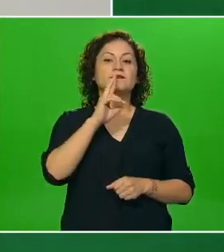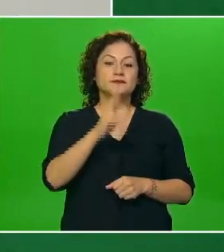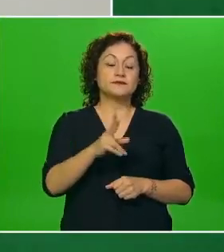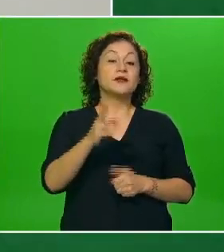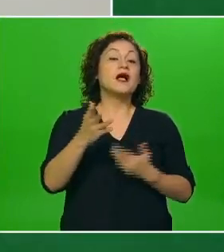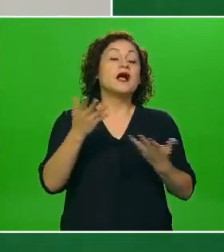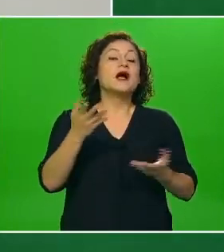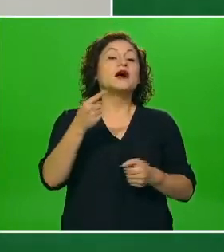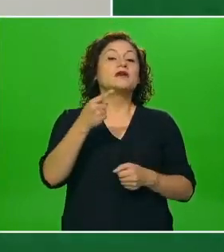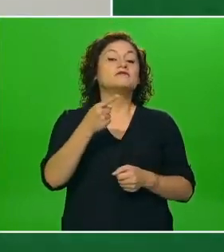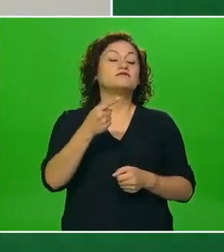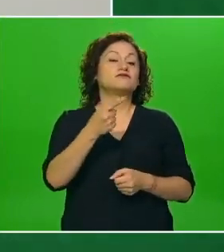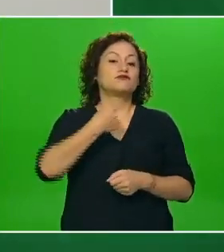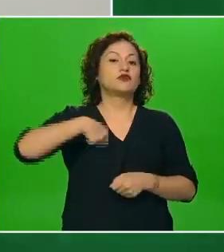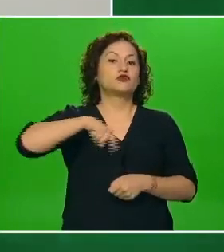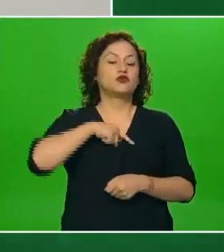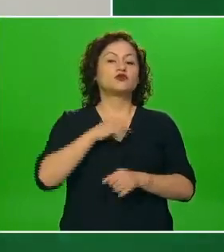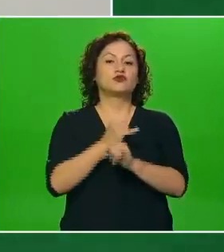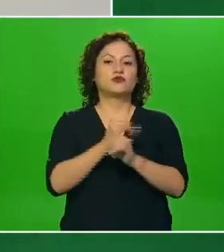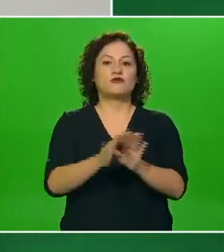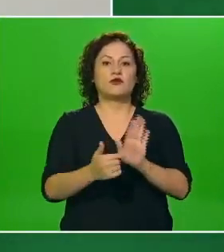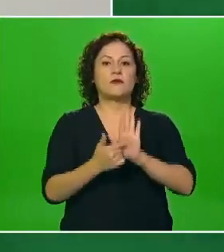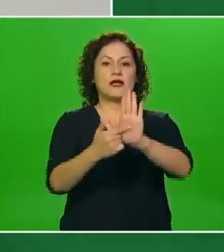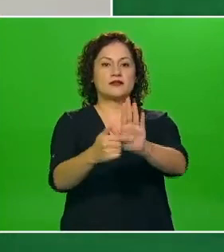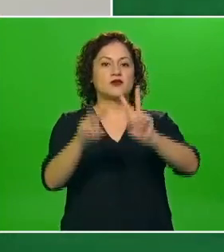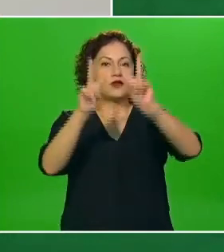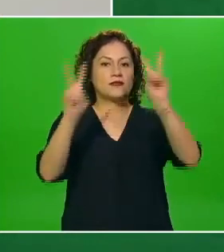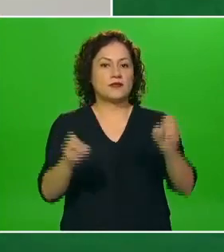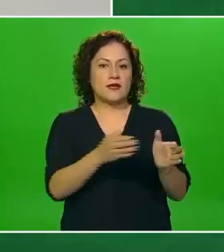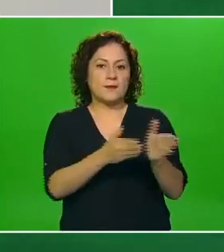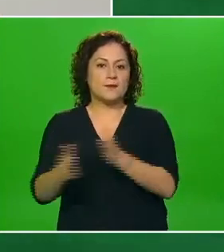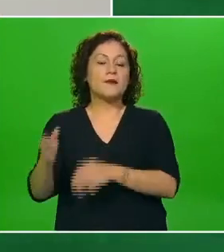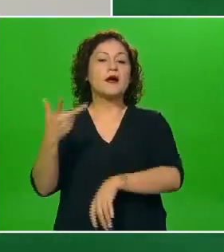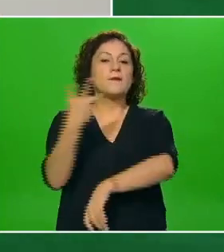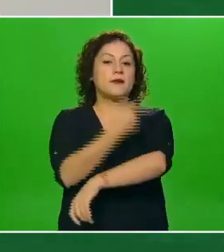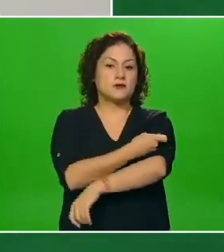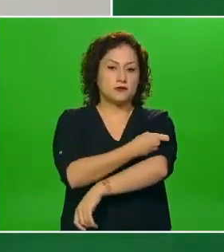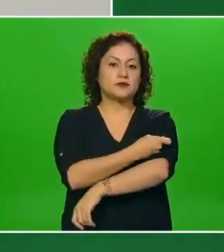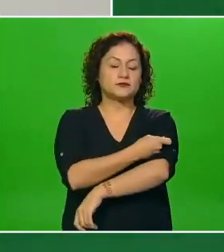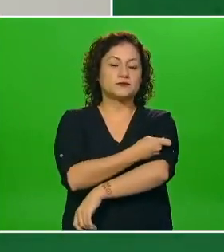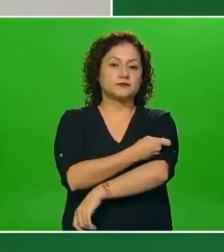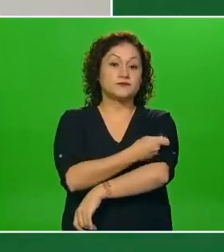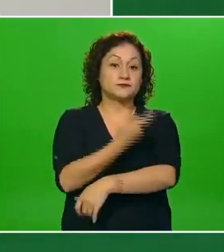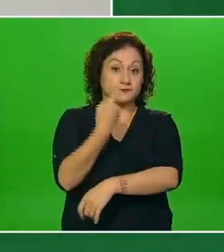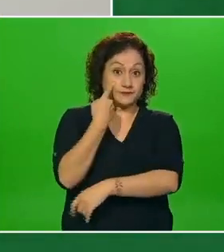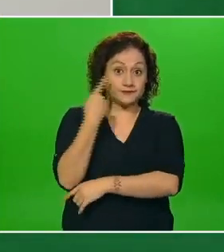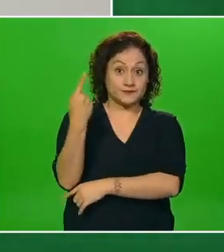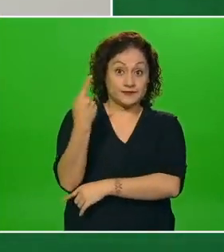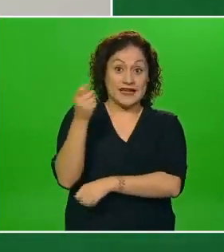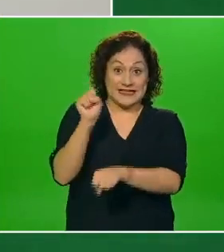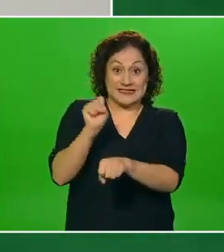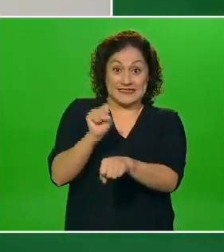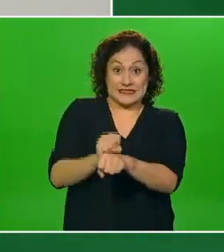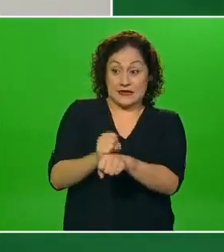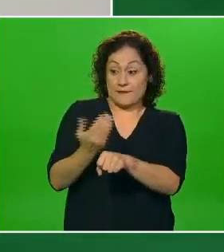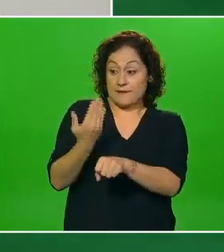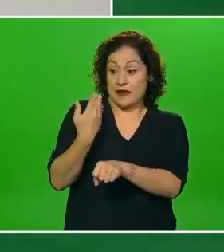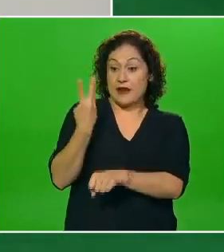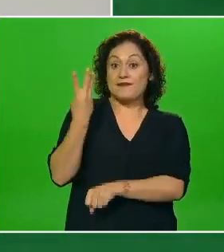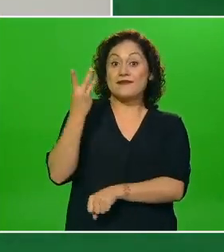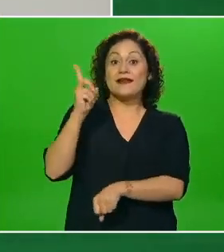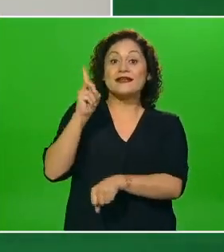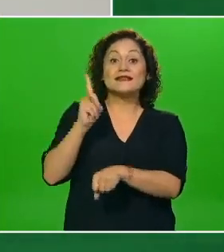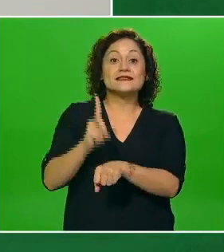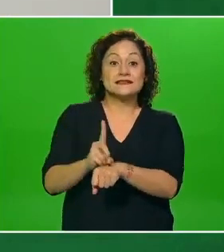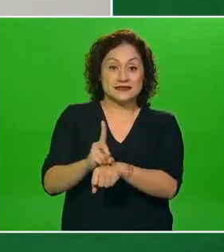vacunación y la buena buena noticia es que esta fue una excelente semana vean ustedes que solamente hace tres días logramos